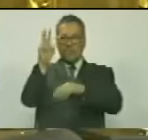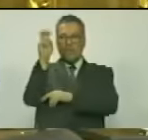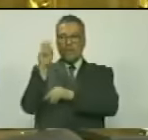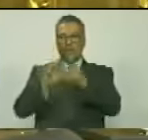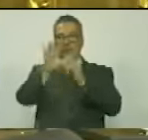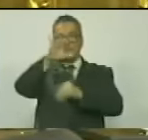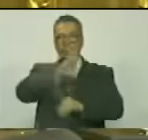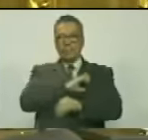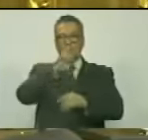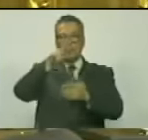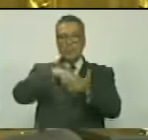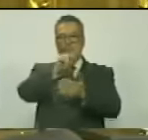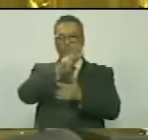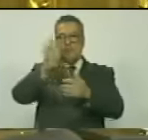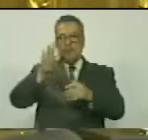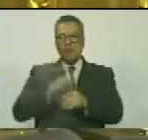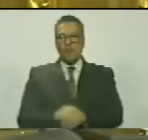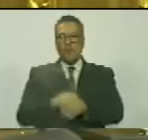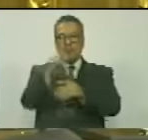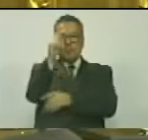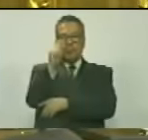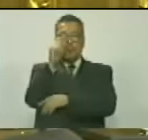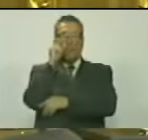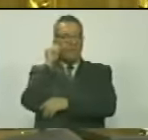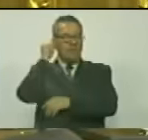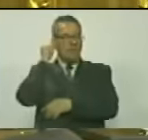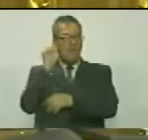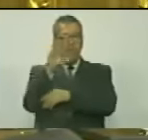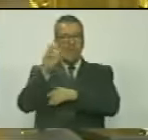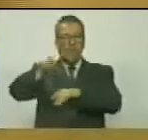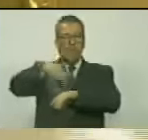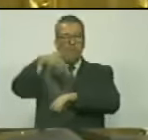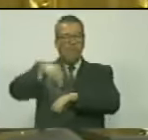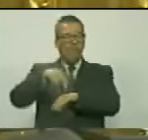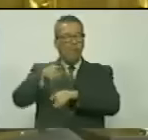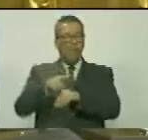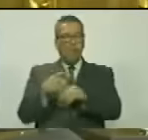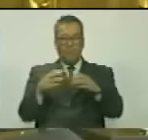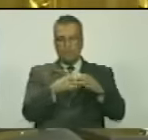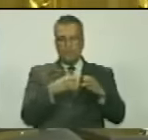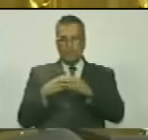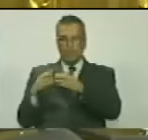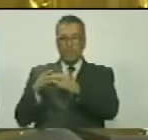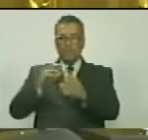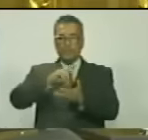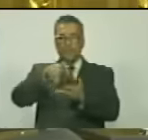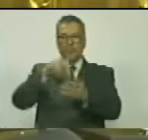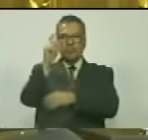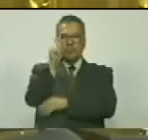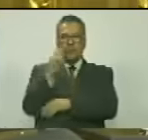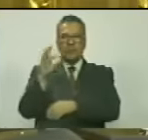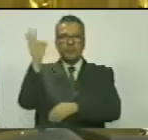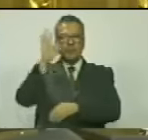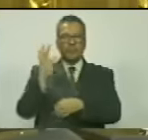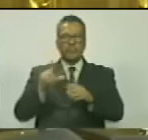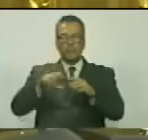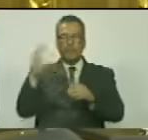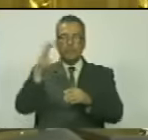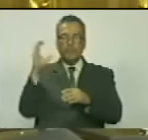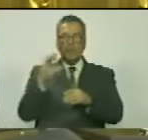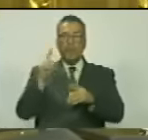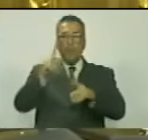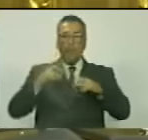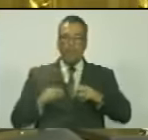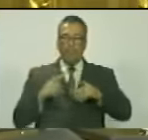viernes 5 de enero de 2024, las diputadas y diputados de la Asamblea Nacional se reunieron en el Palacio Federal Legislativo de la Ciudad de Caracas